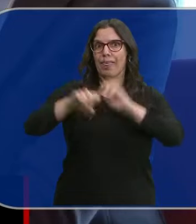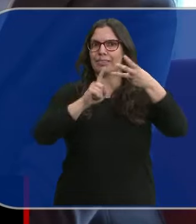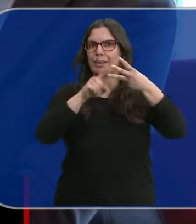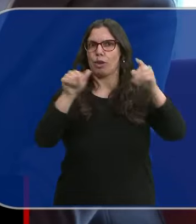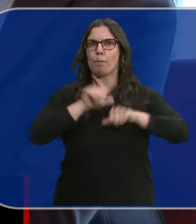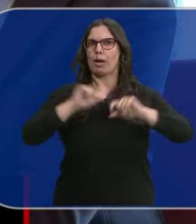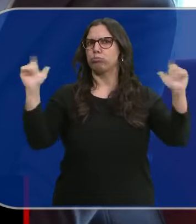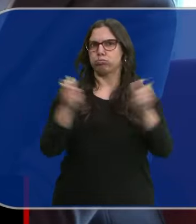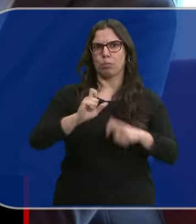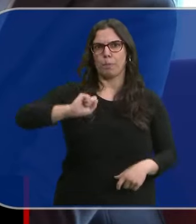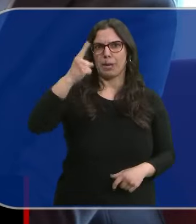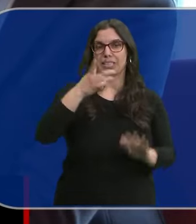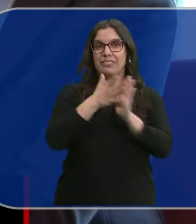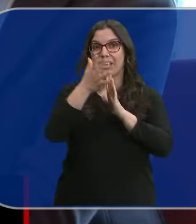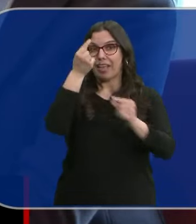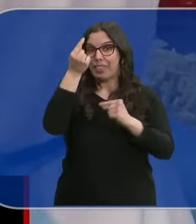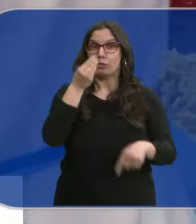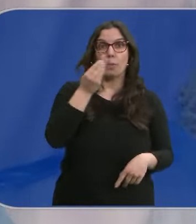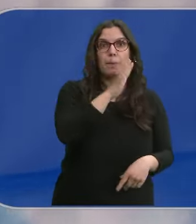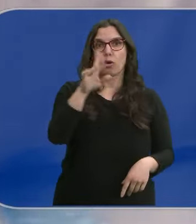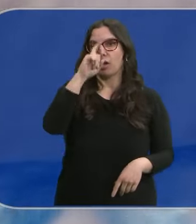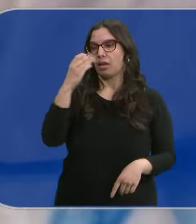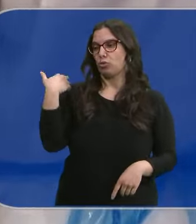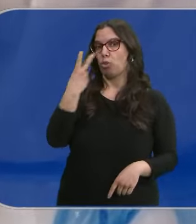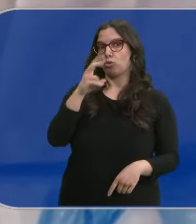descendido. Son las mejores cifras desde 2007.